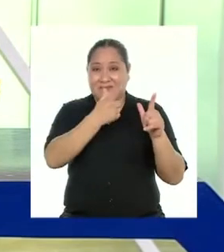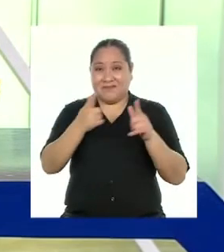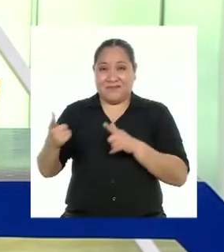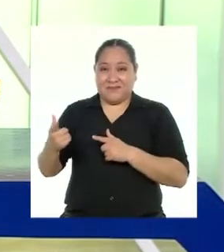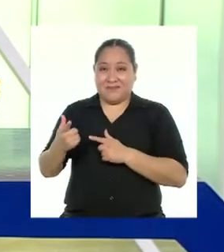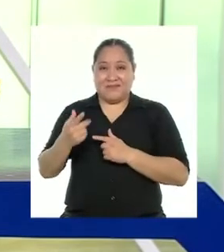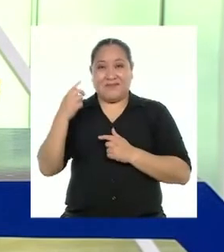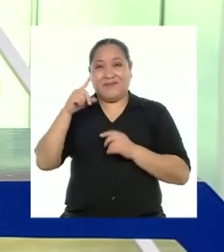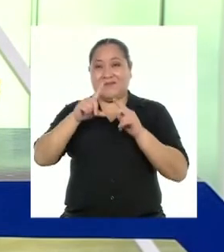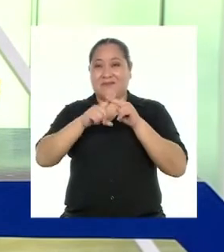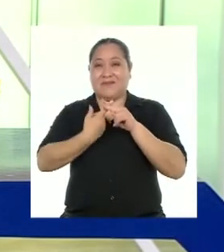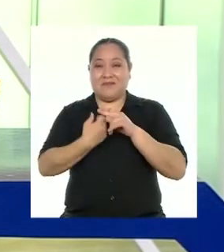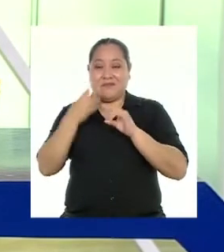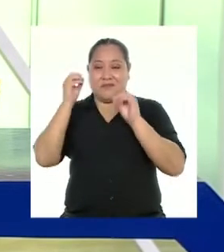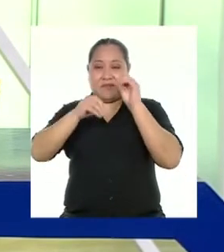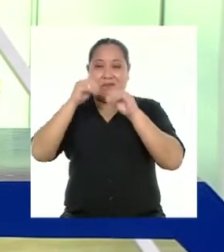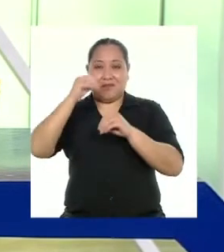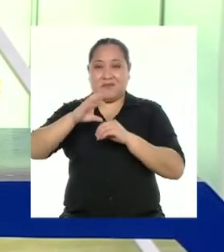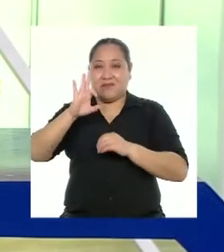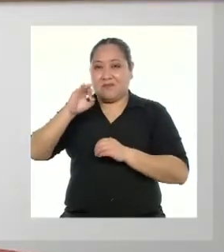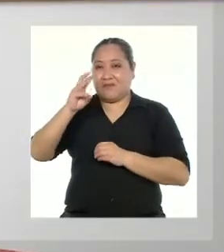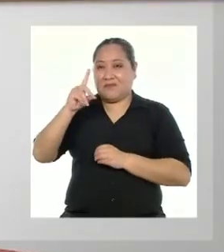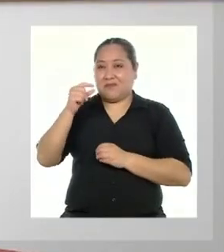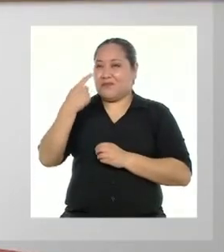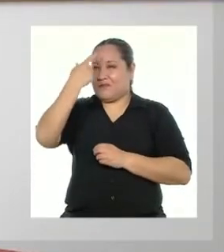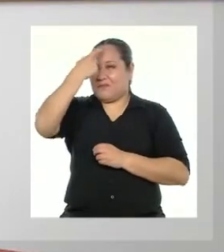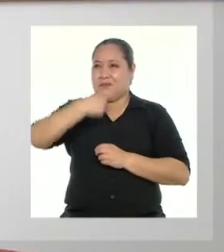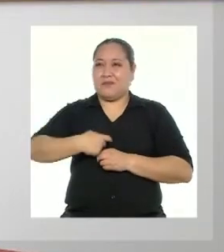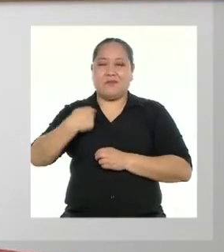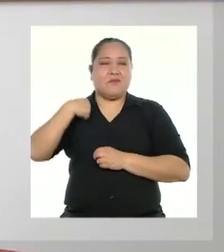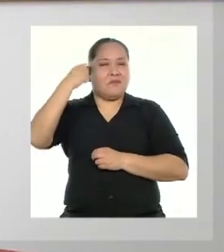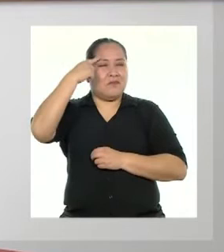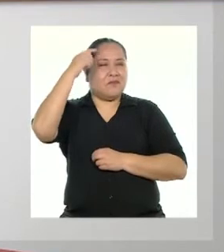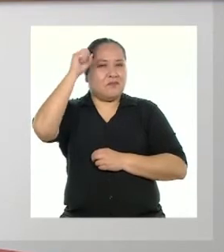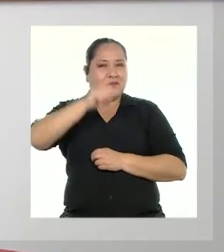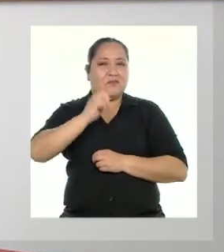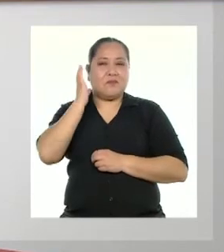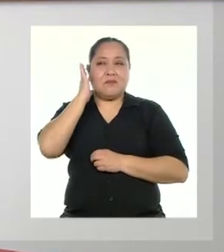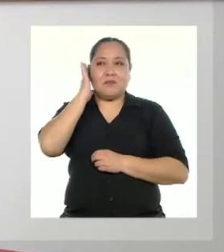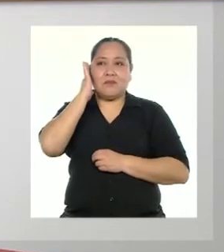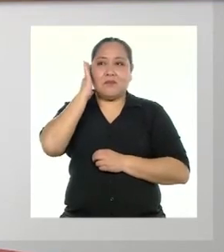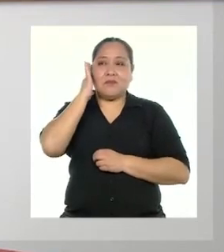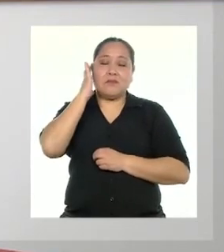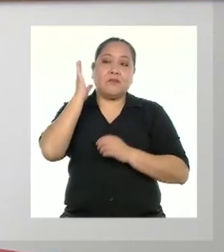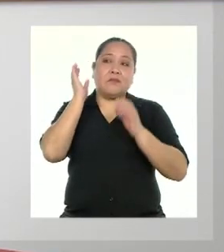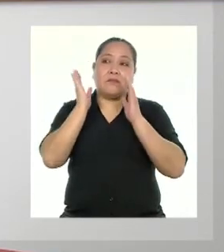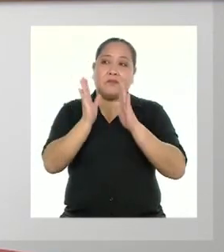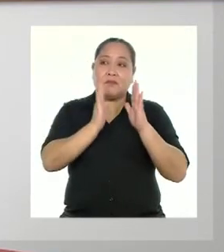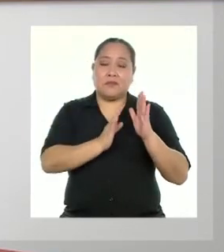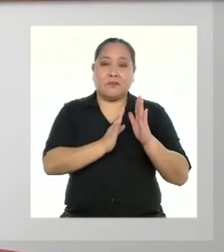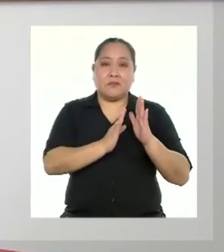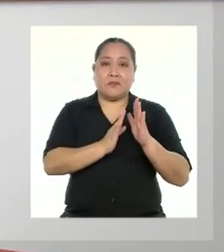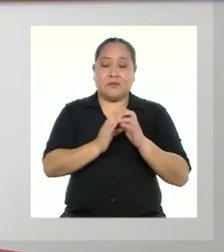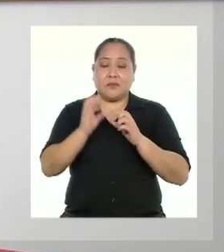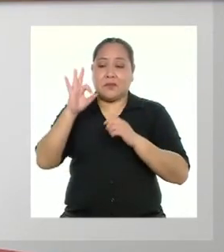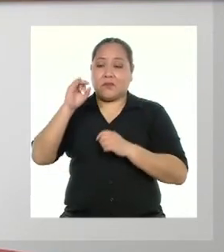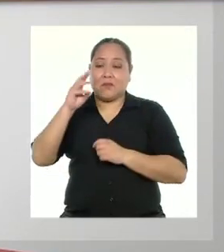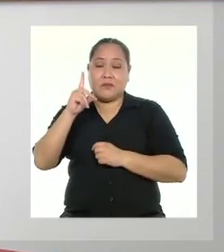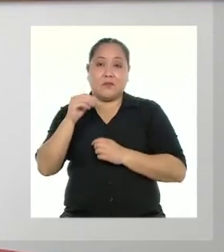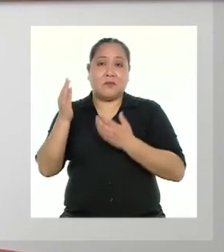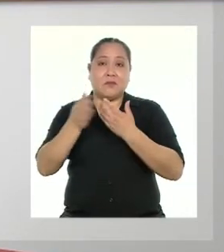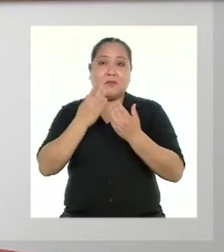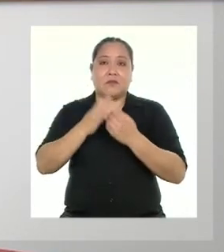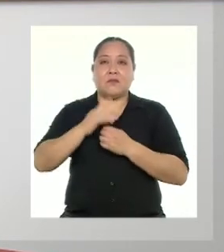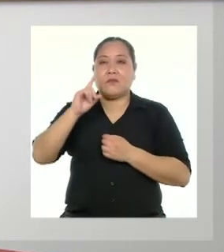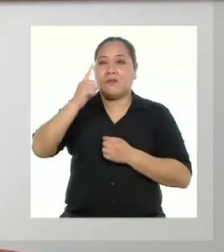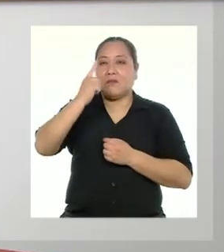preparados para empezar a desarrollar nuestro FODA personal? Yo creo que sí. Elaborar nuestro FODA personal es sencillo. El primer